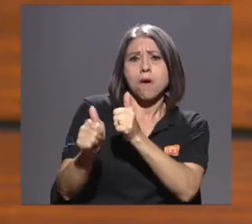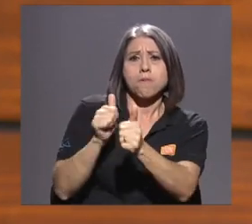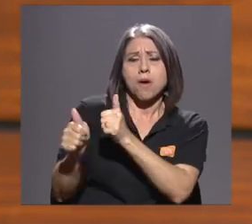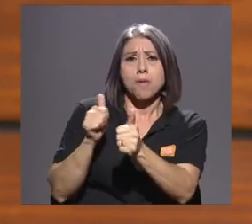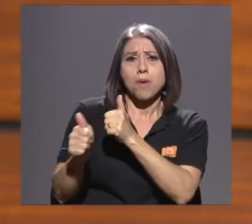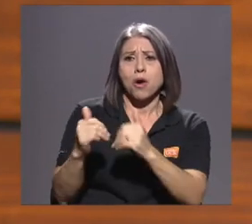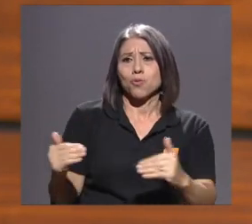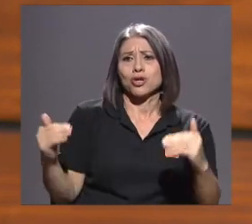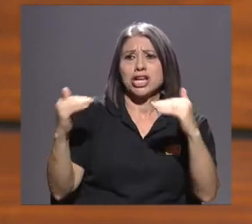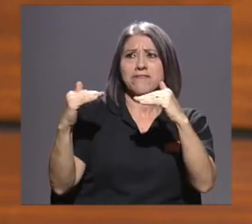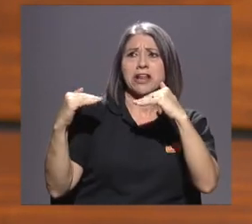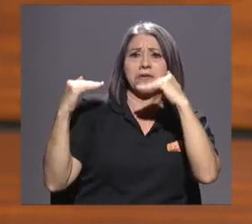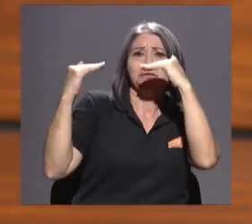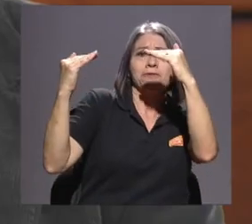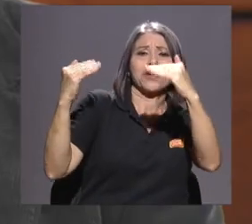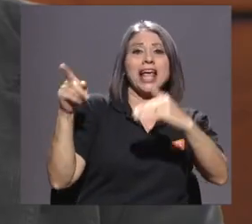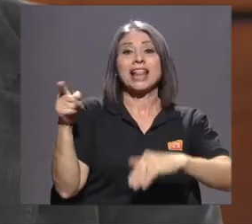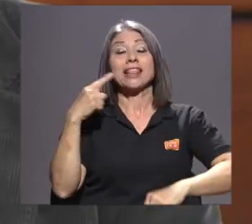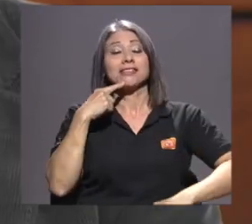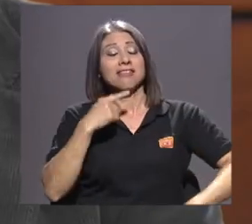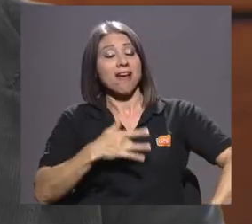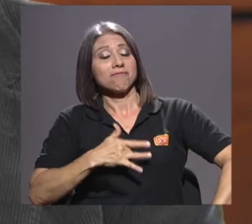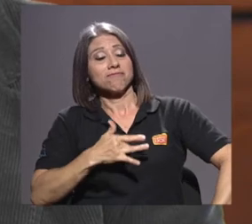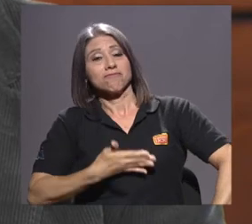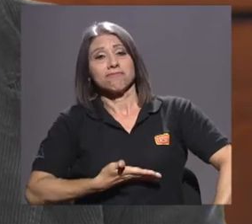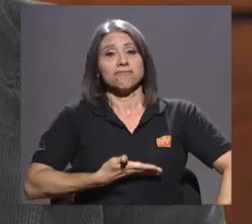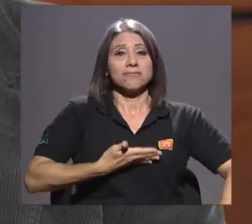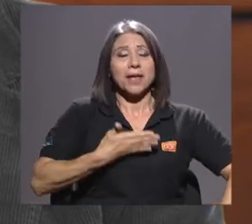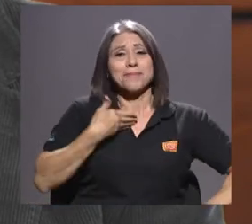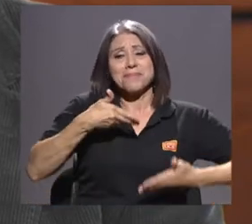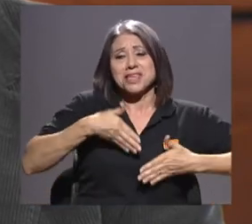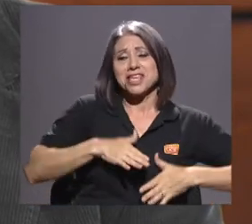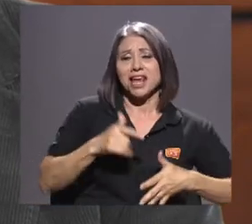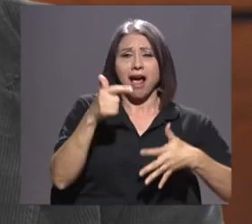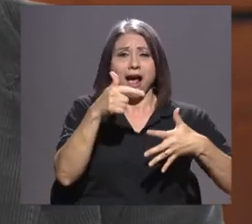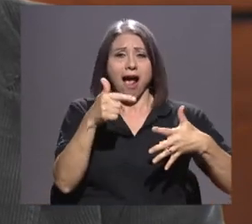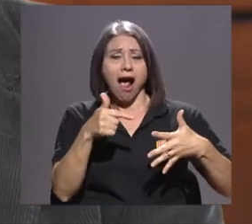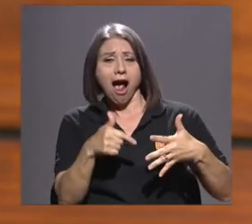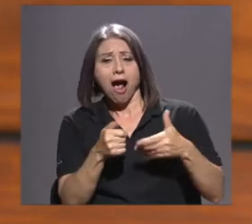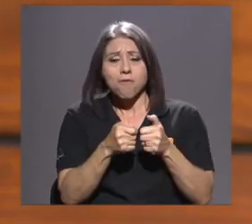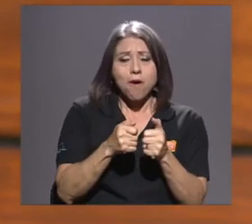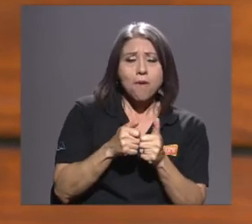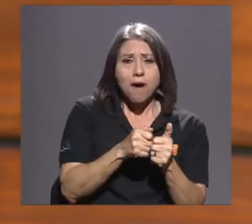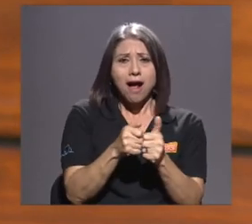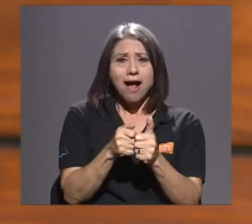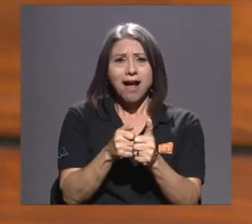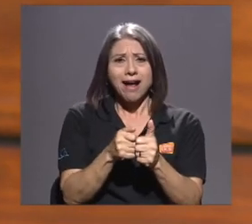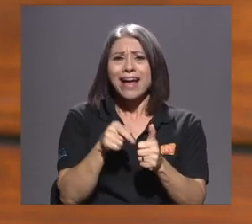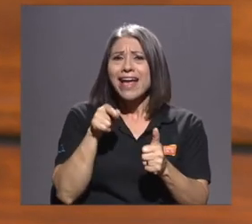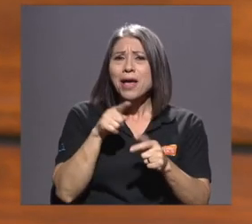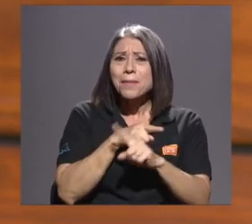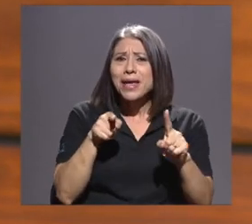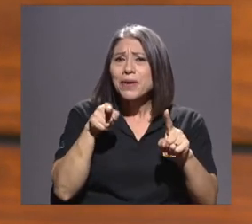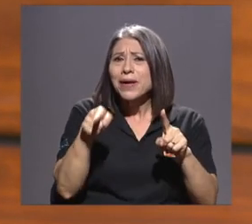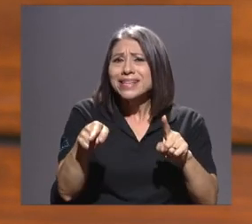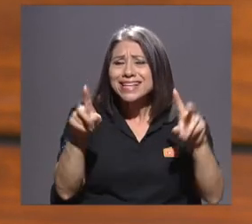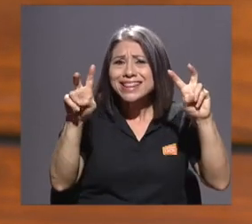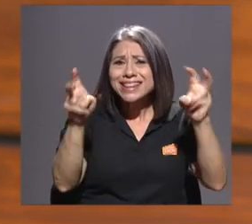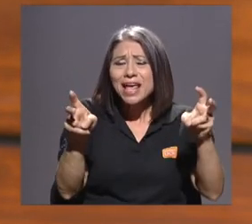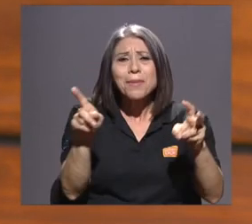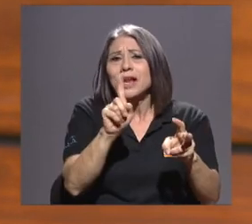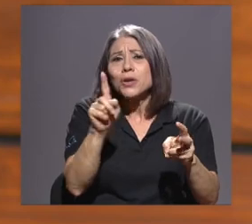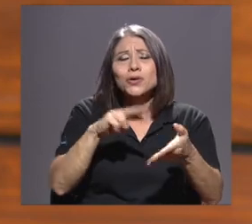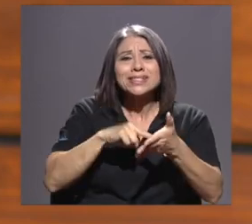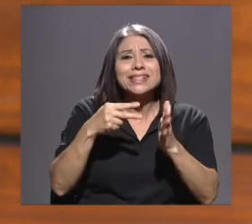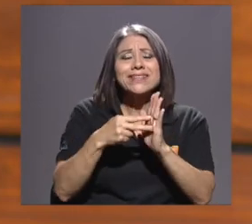Y es que mi hija esto y mi hija lo otro. Y el tema no es el tema de las habilidades de